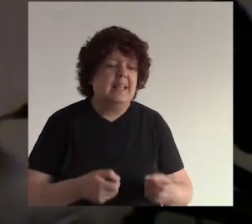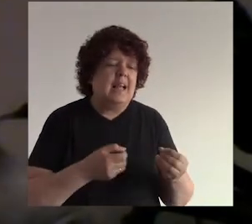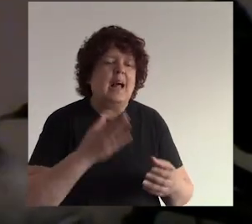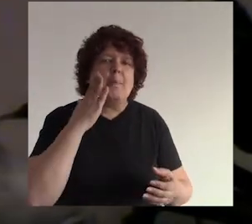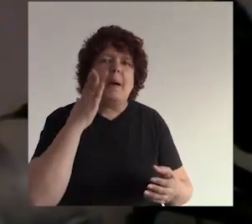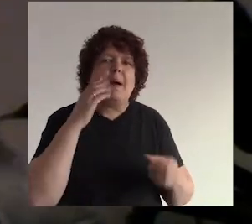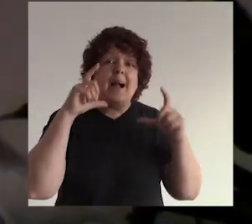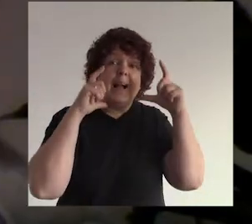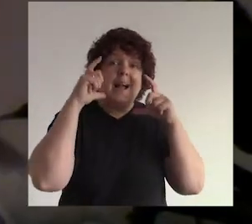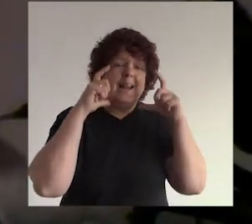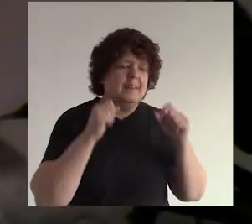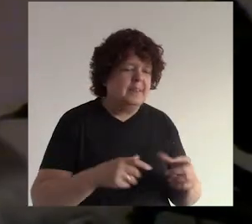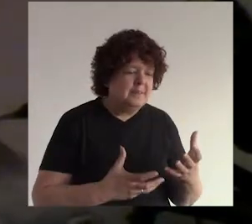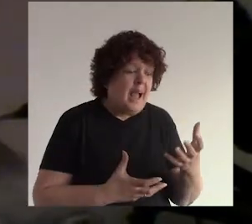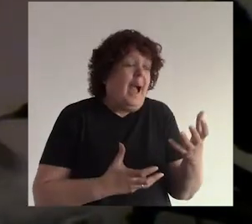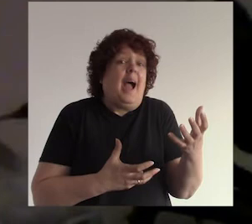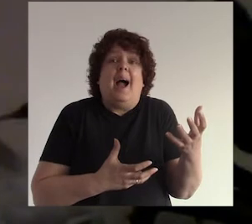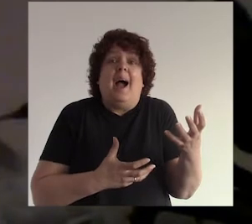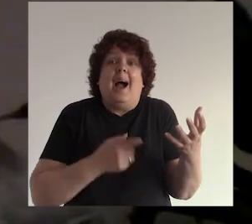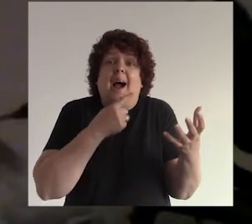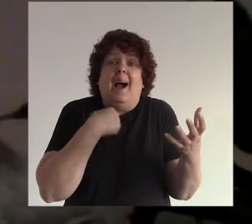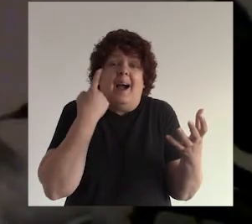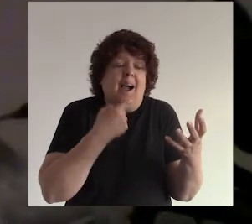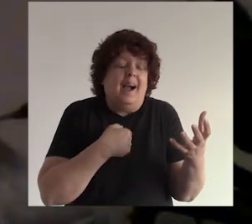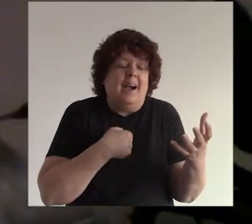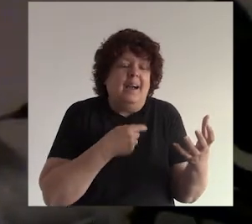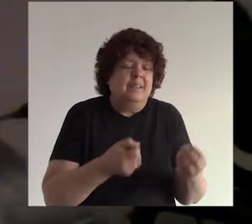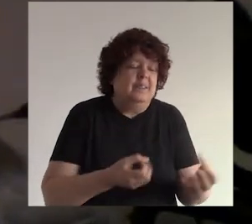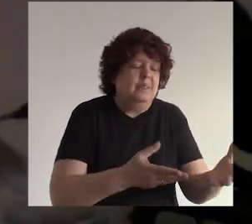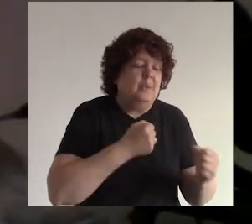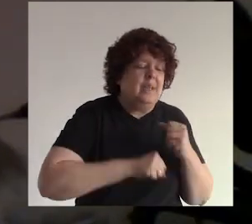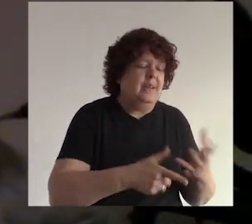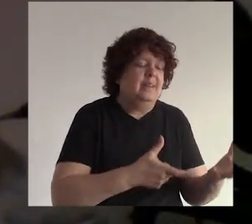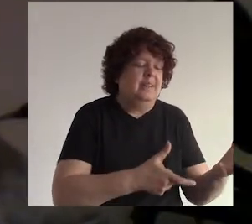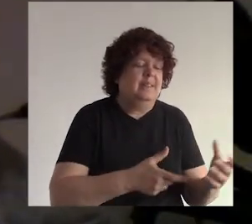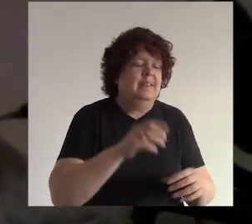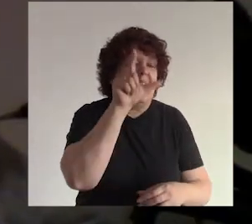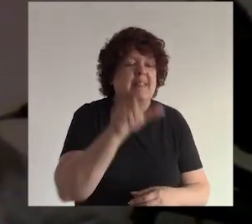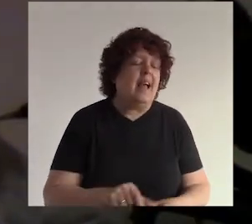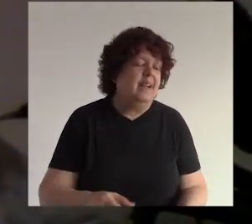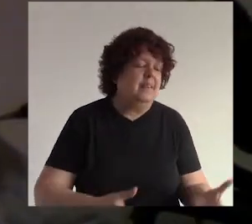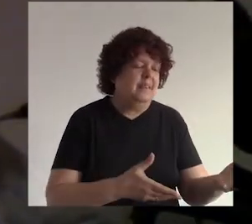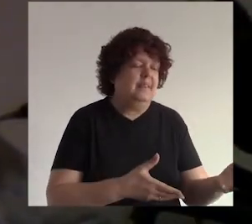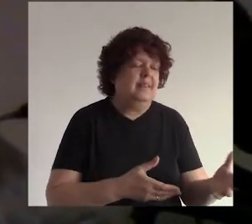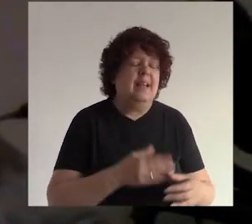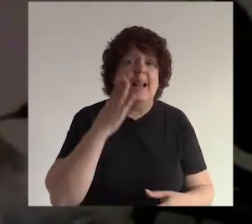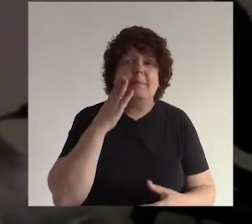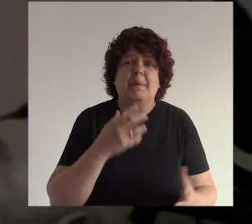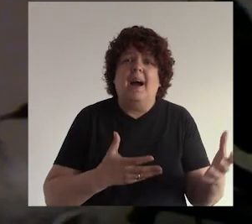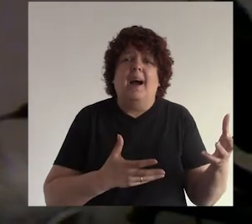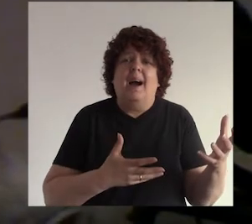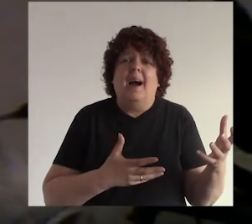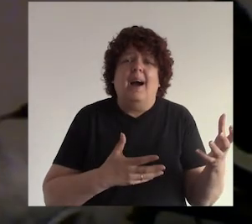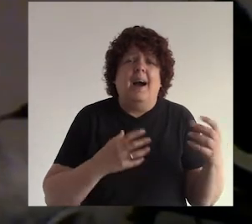recibir ese ramo de rosas enorme ¿no? y decirle yo señora esto le manda a su hijo de Italia ¿no? y la